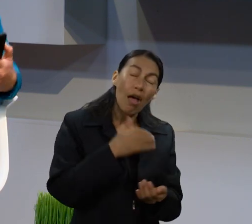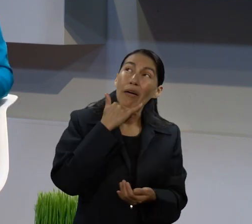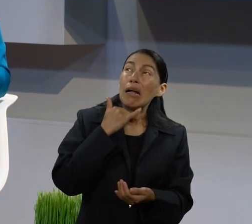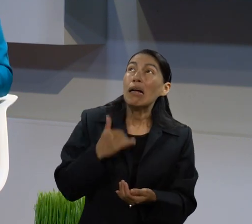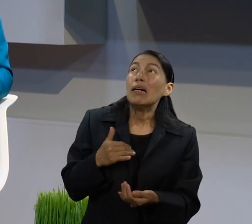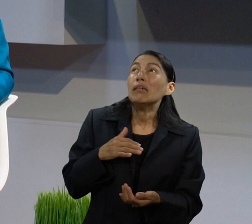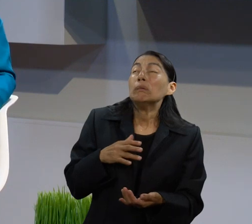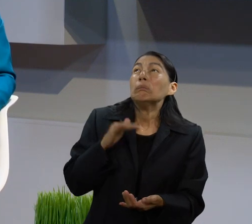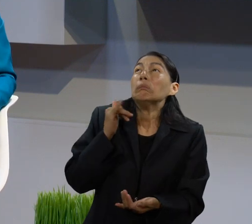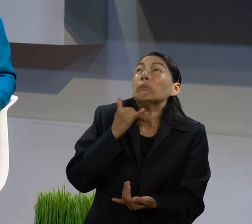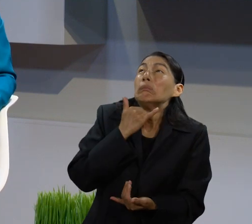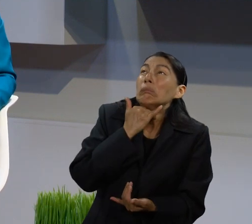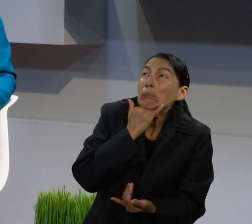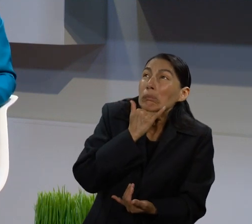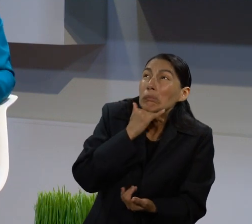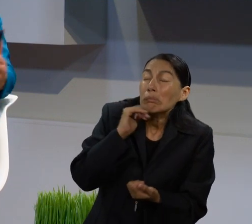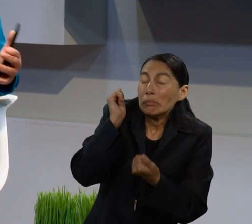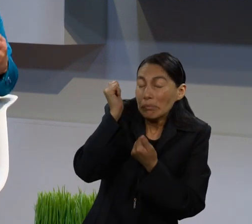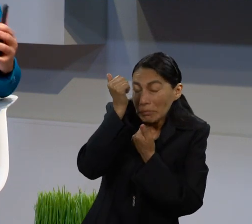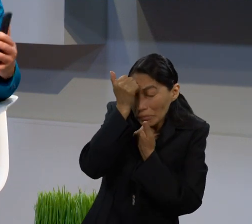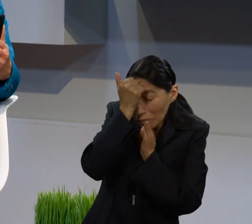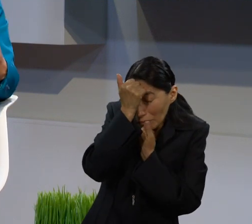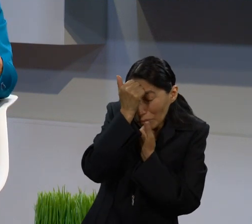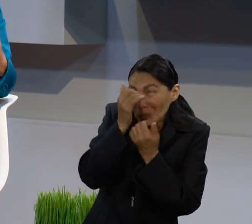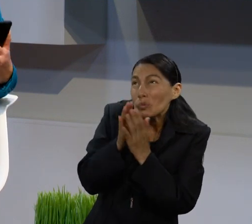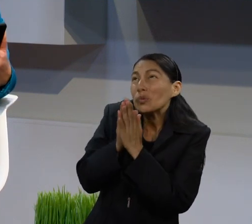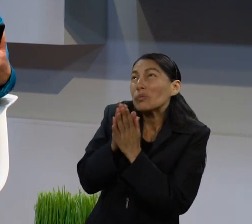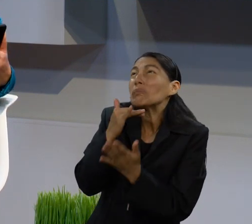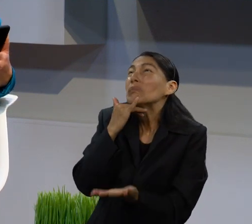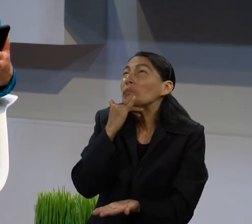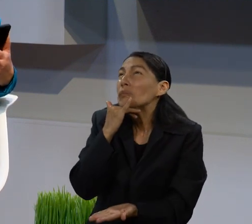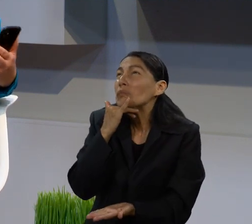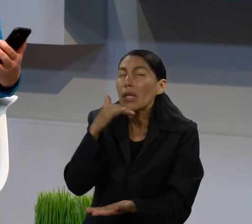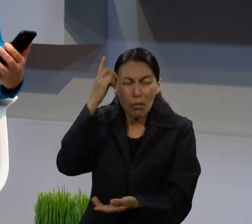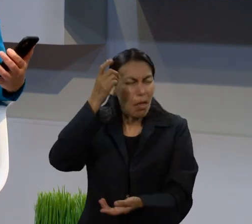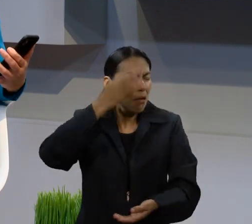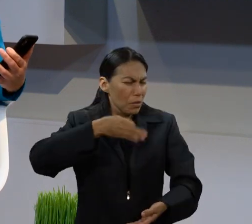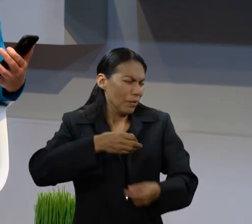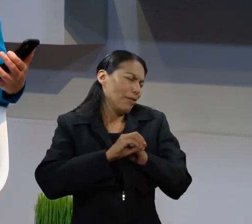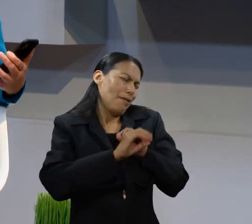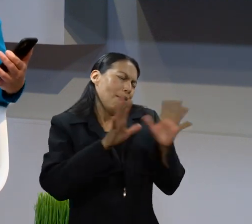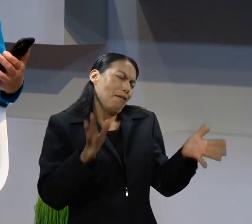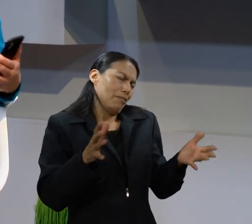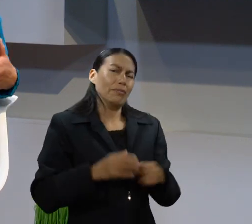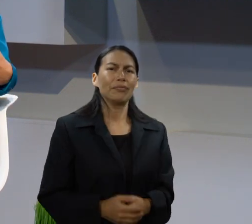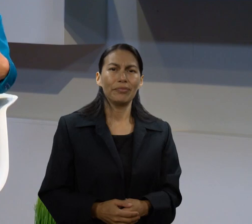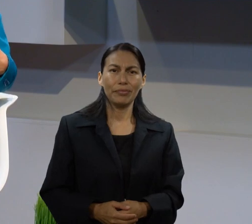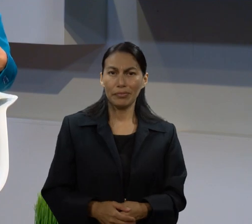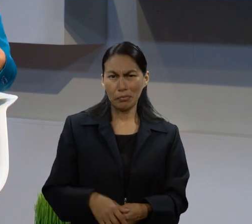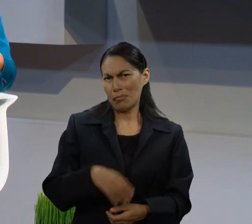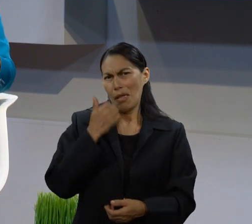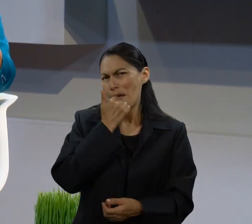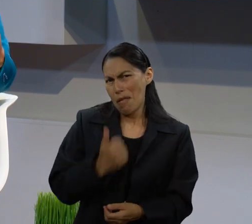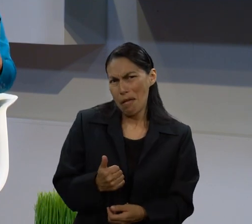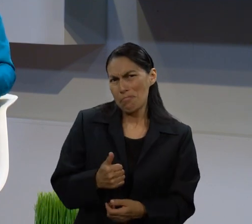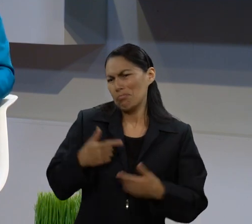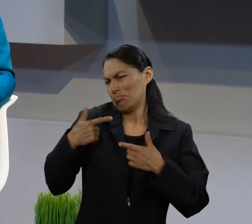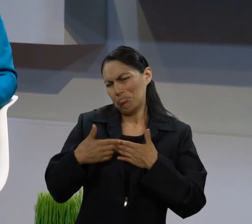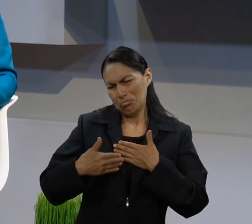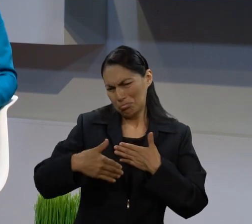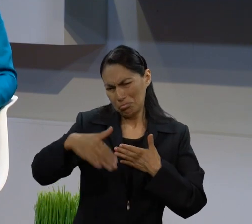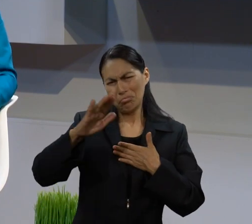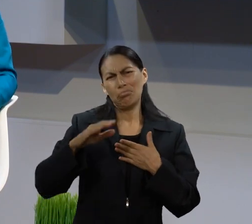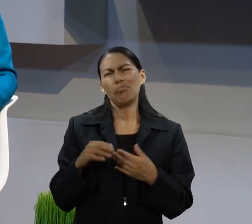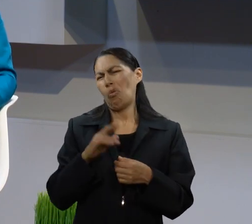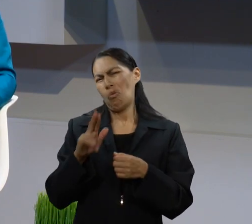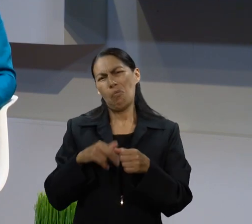volver a retomar el rumbo. En ese inter, compañeros, de la promesa de Dios, Abraham seguía con su